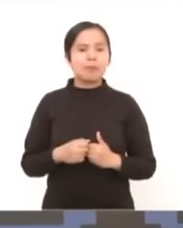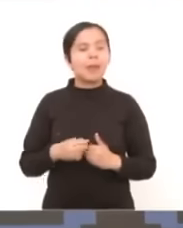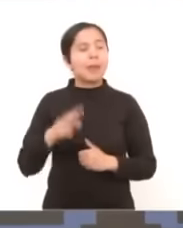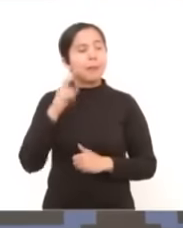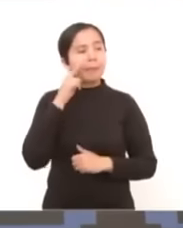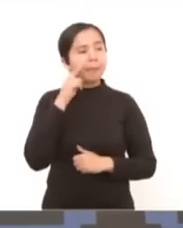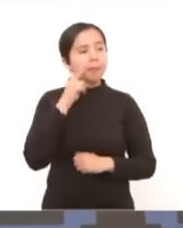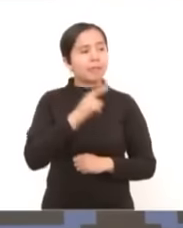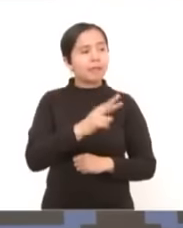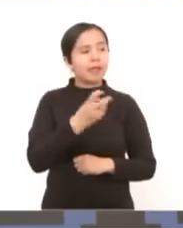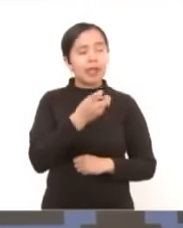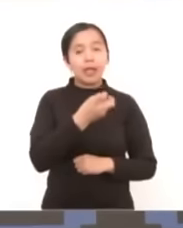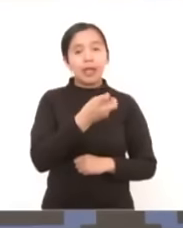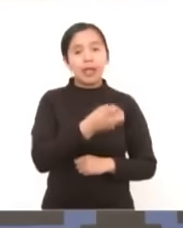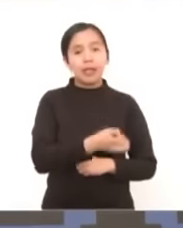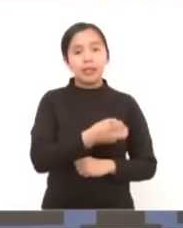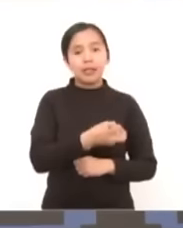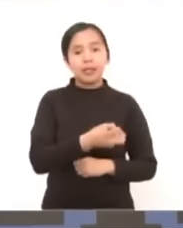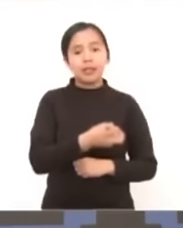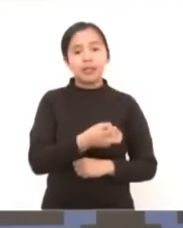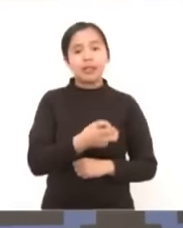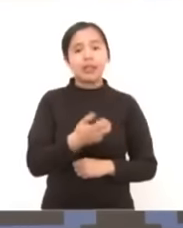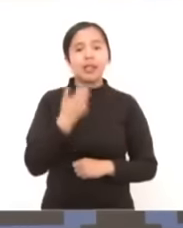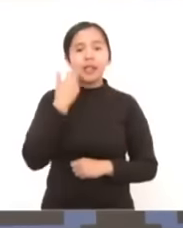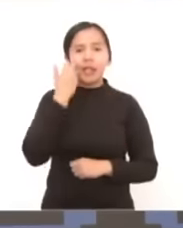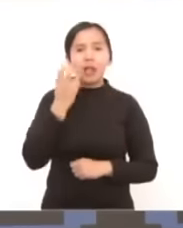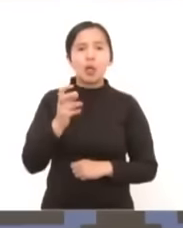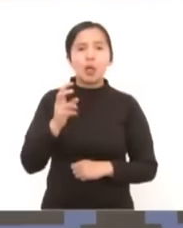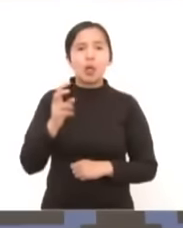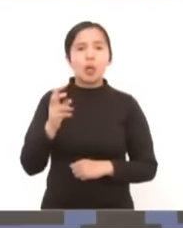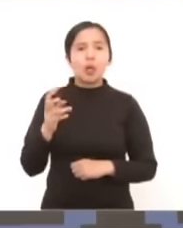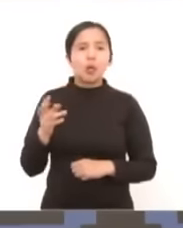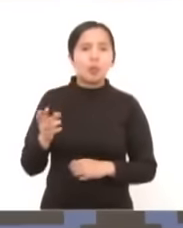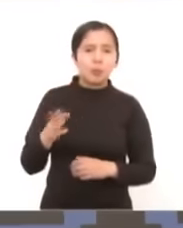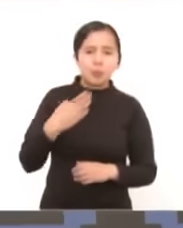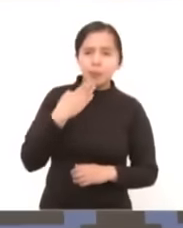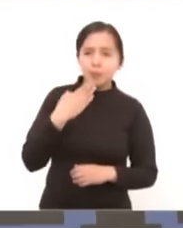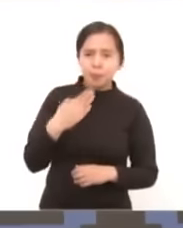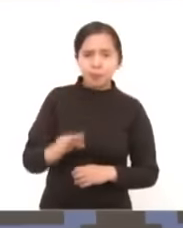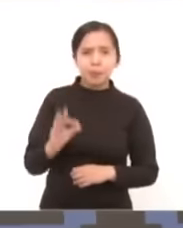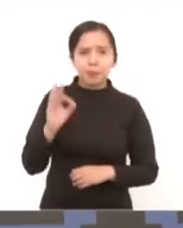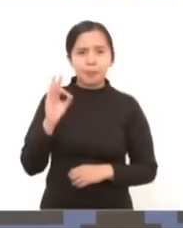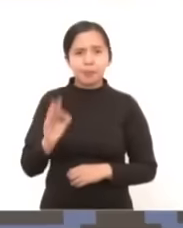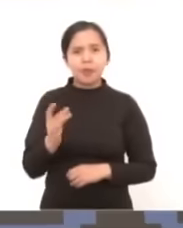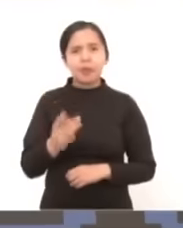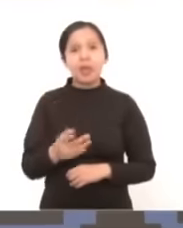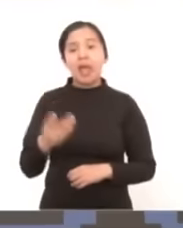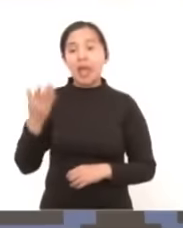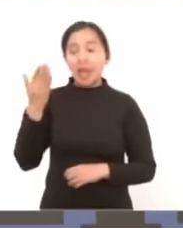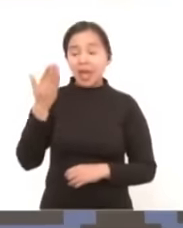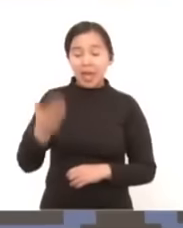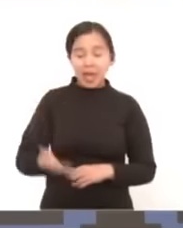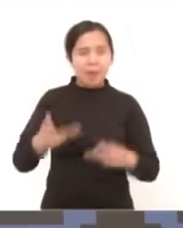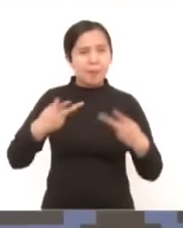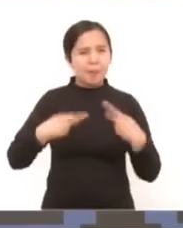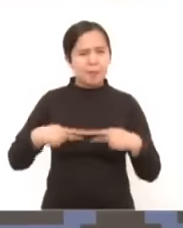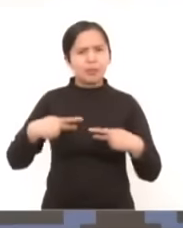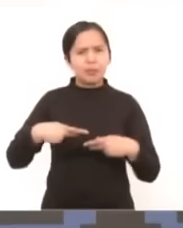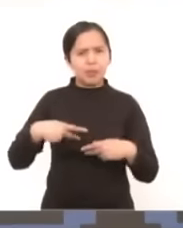el resultado de una voluntad férrea de una persona con capacidad